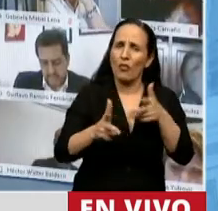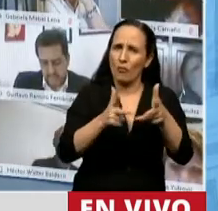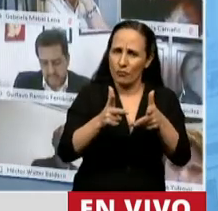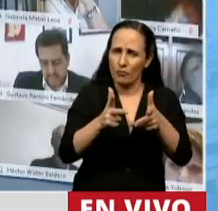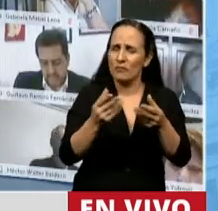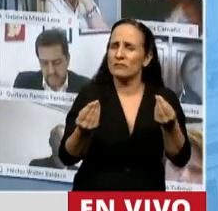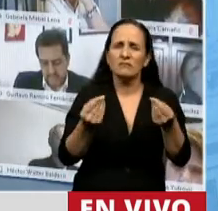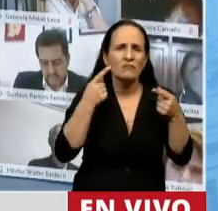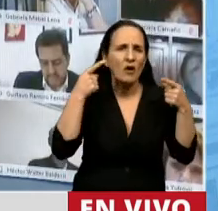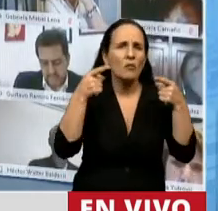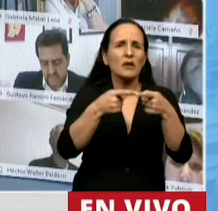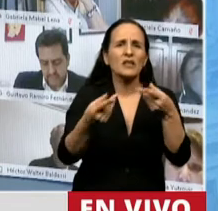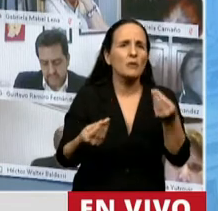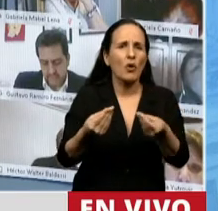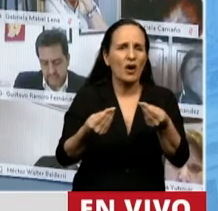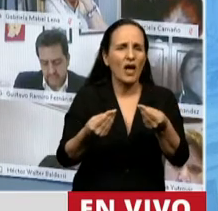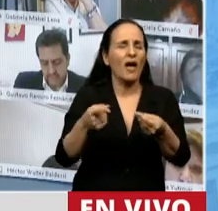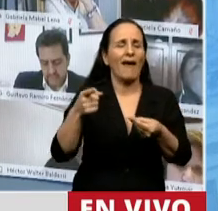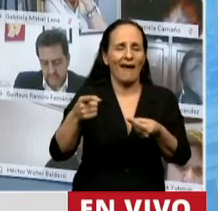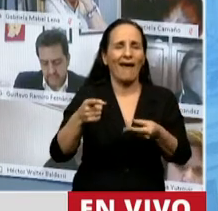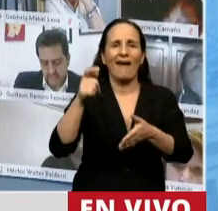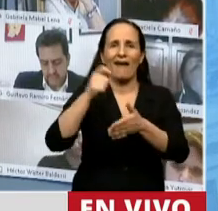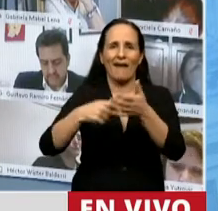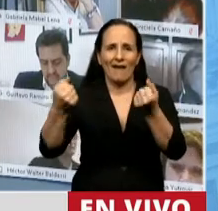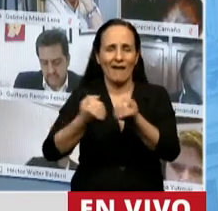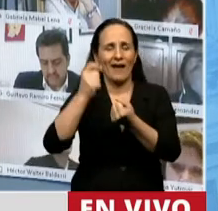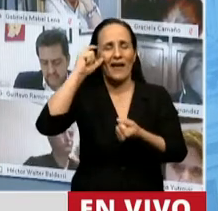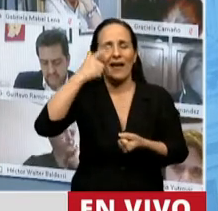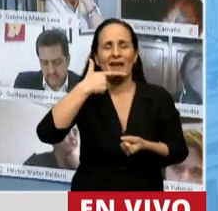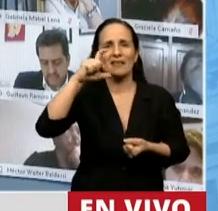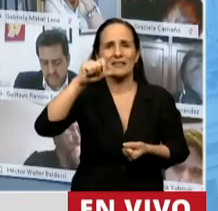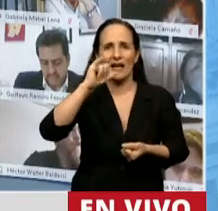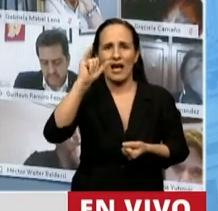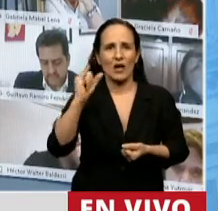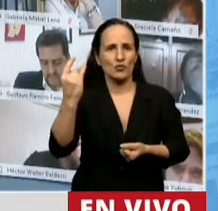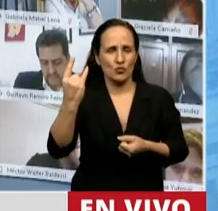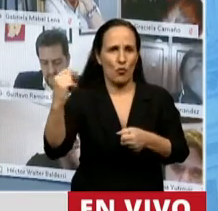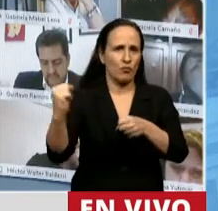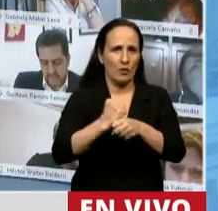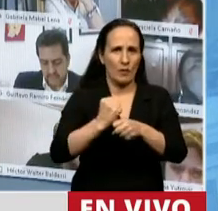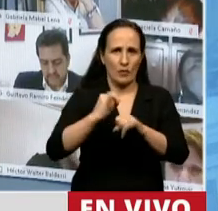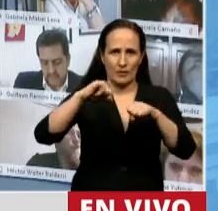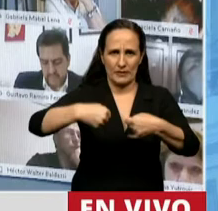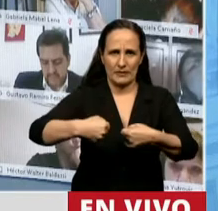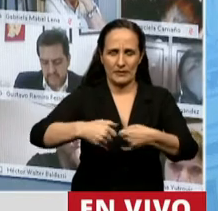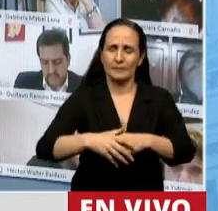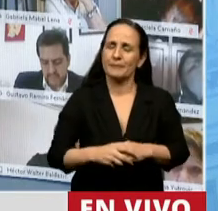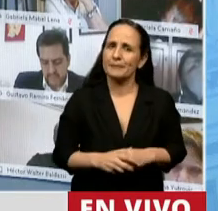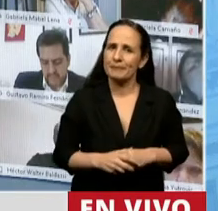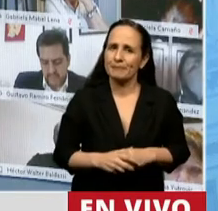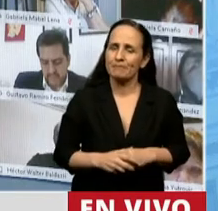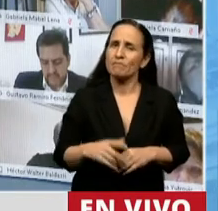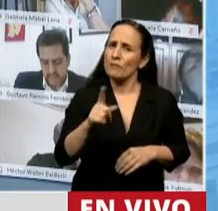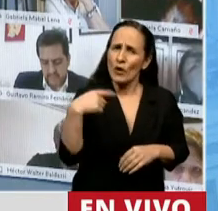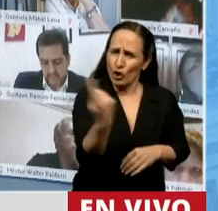aprobar el acuerdo de Escazú. Todos sabemos que el